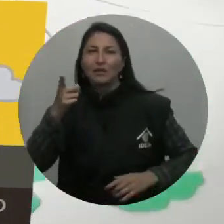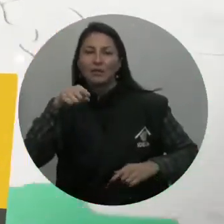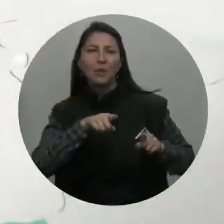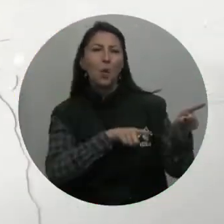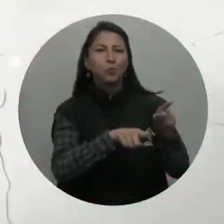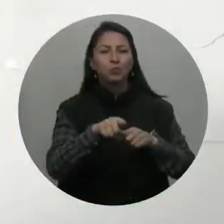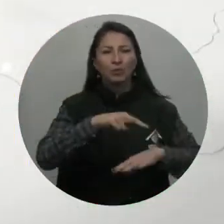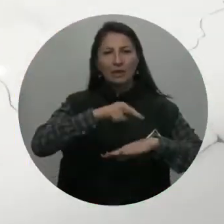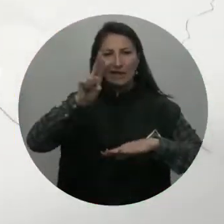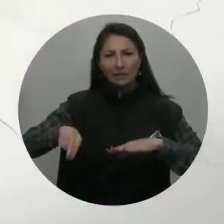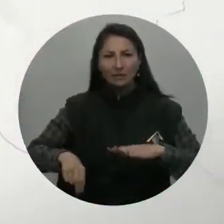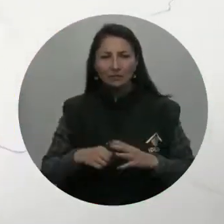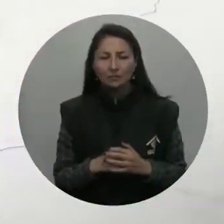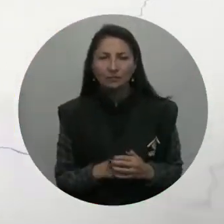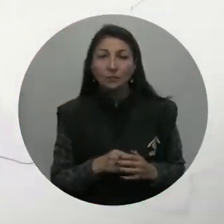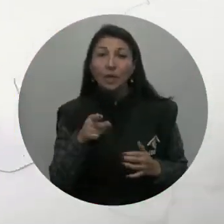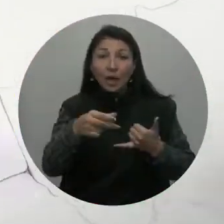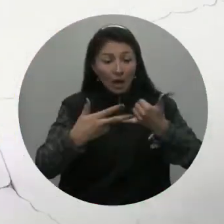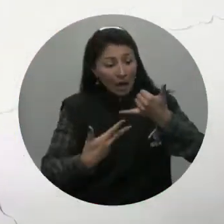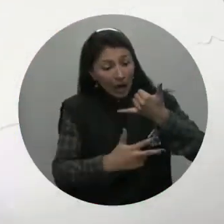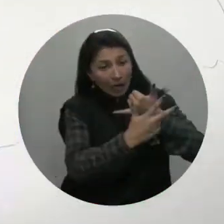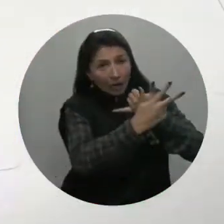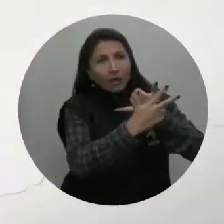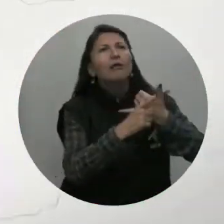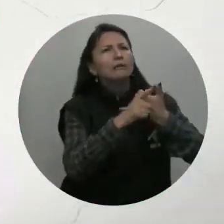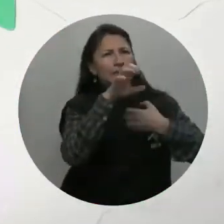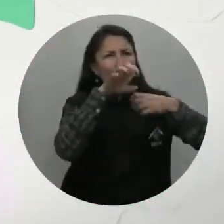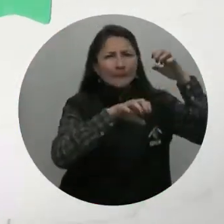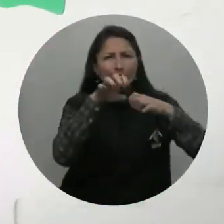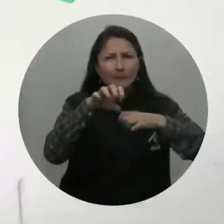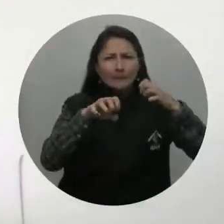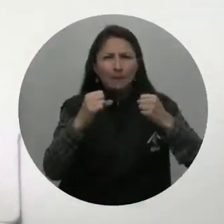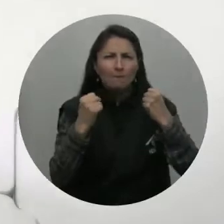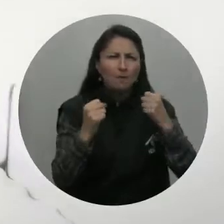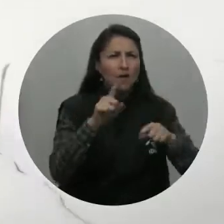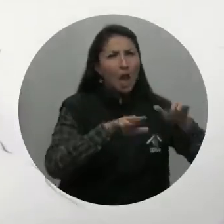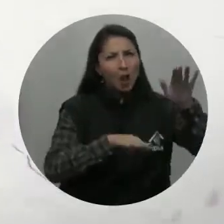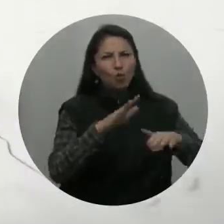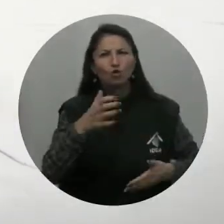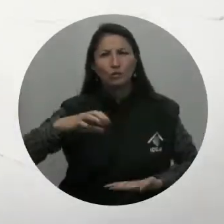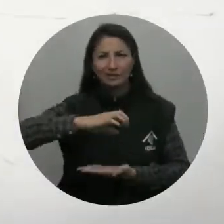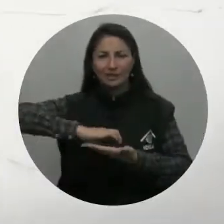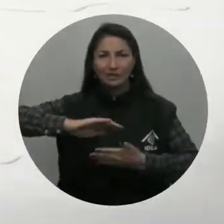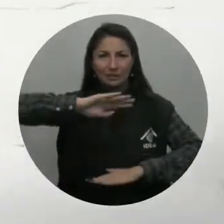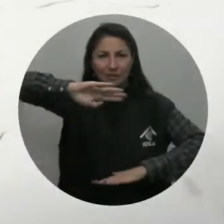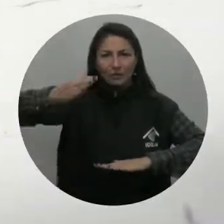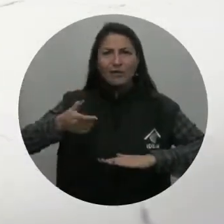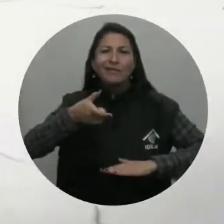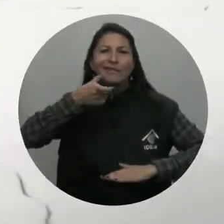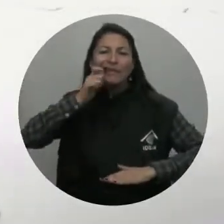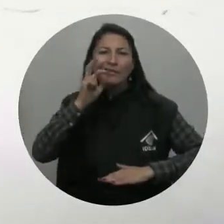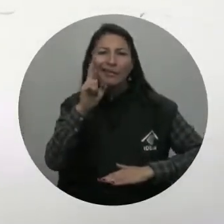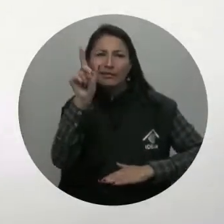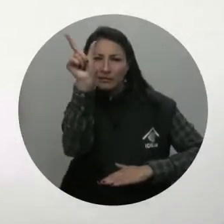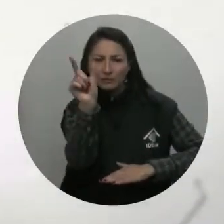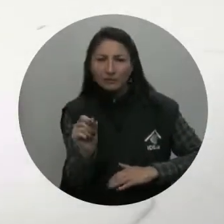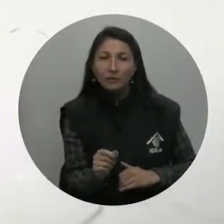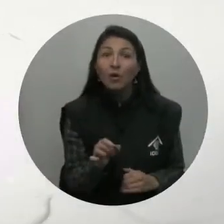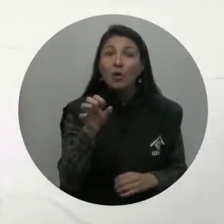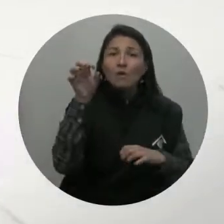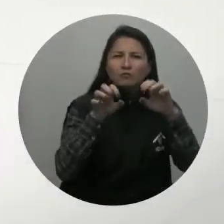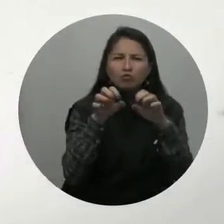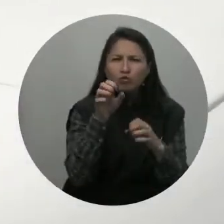Valle del Cauca y en amplios sectores de Nariño La zona andina también espera lluvias entre ligeras y moderadas en Santander, Antioquia, Caldas y